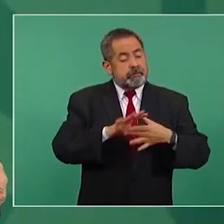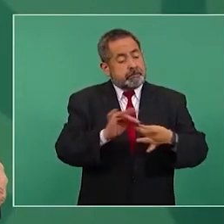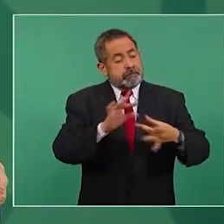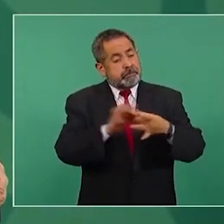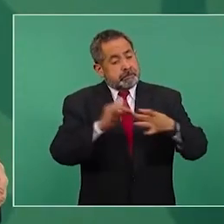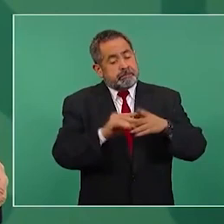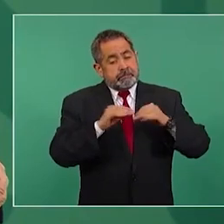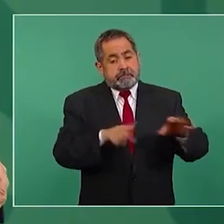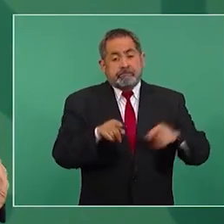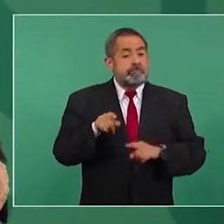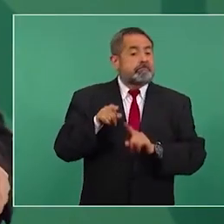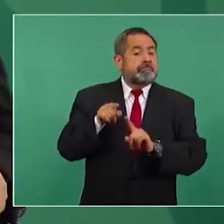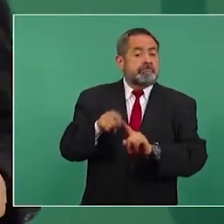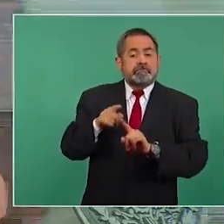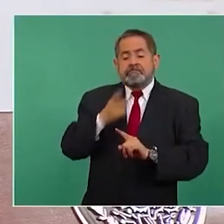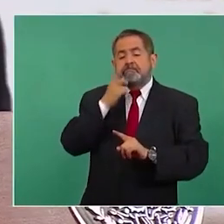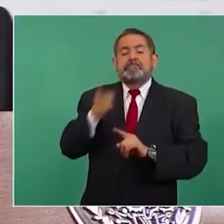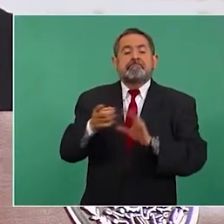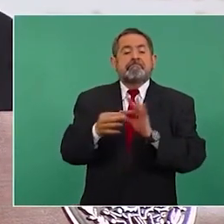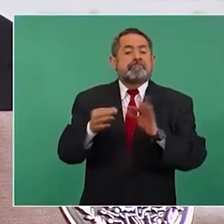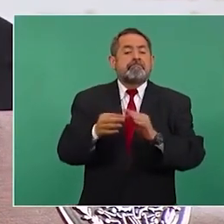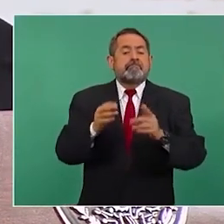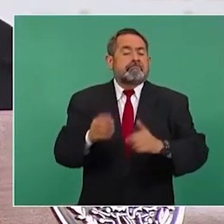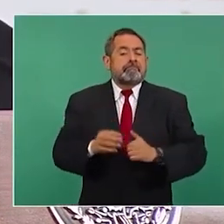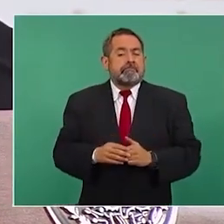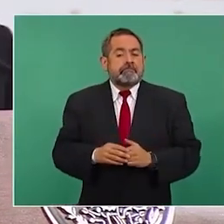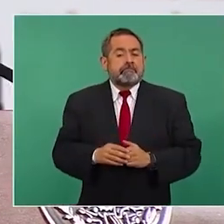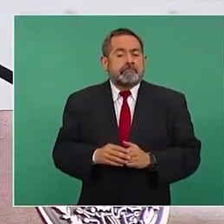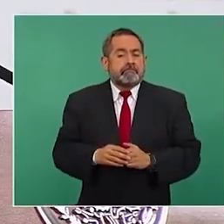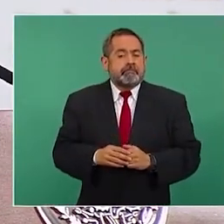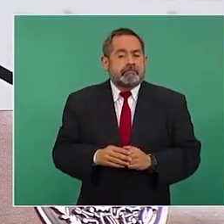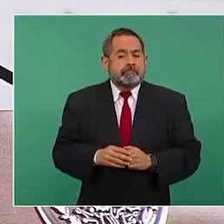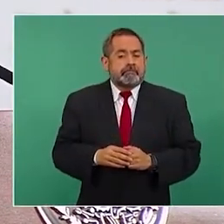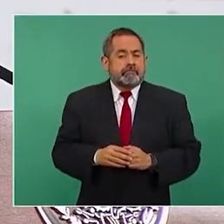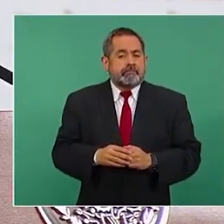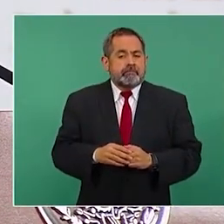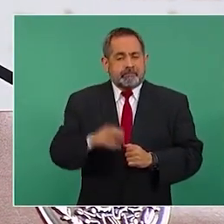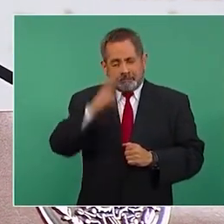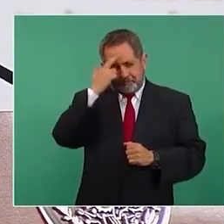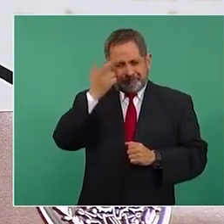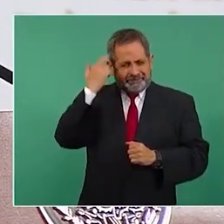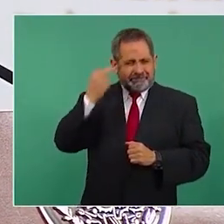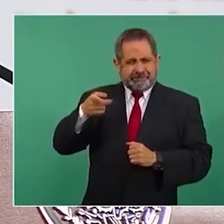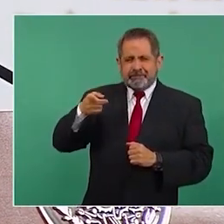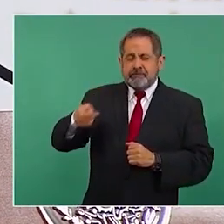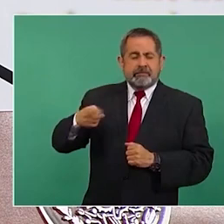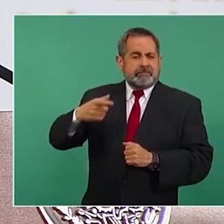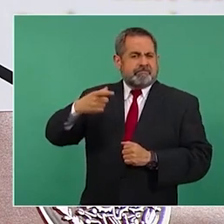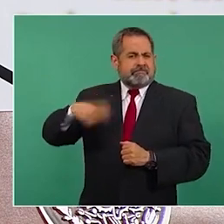de que el tesoro de Moctezuma